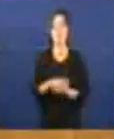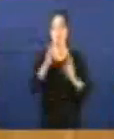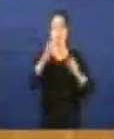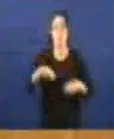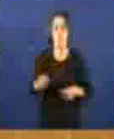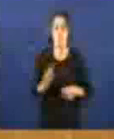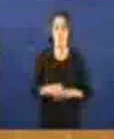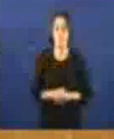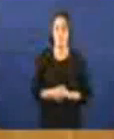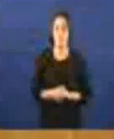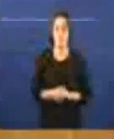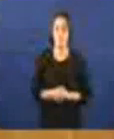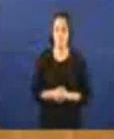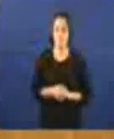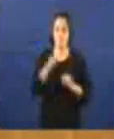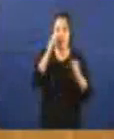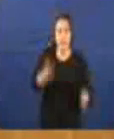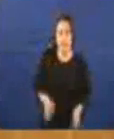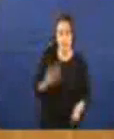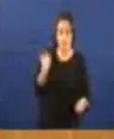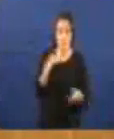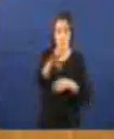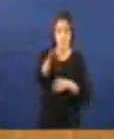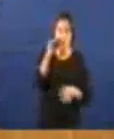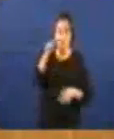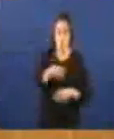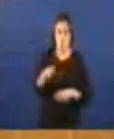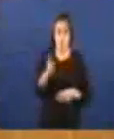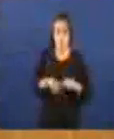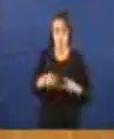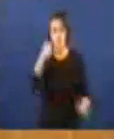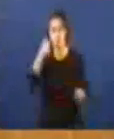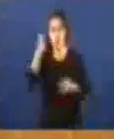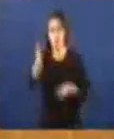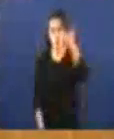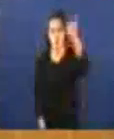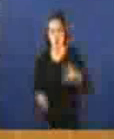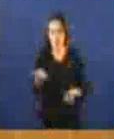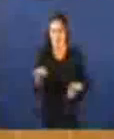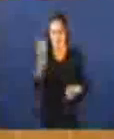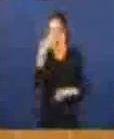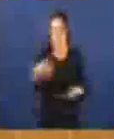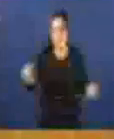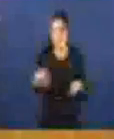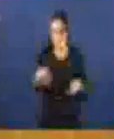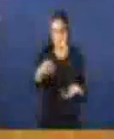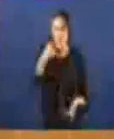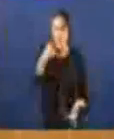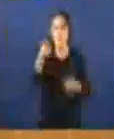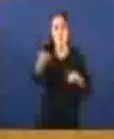que dá a realidade do país. Regulación da competencia pero vostedinda crean a competencia na súa regulación.